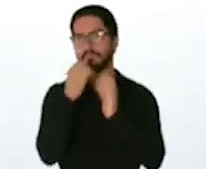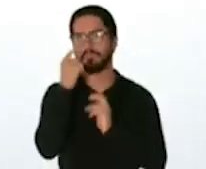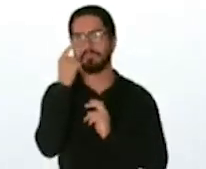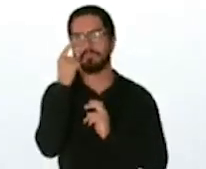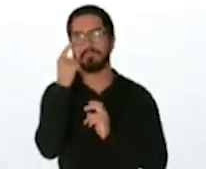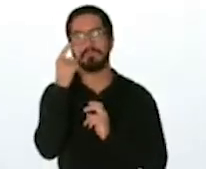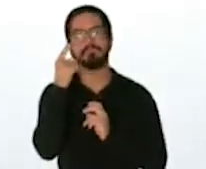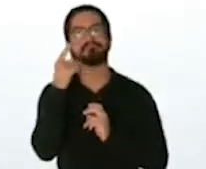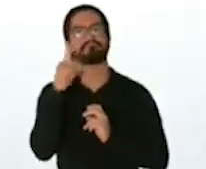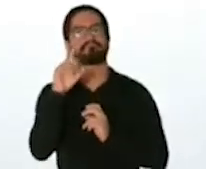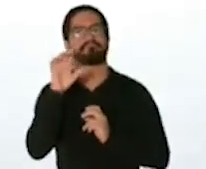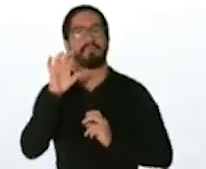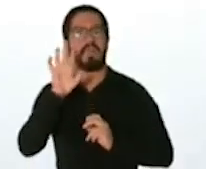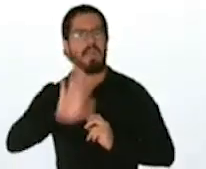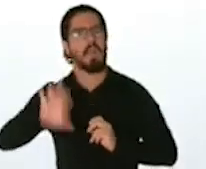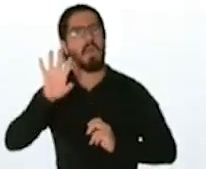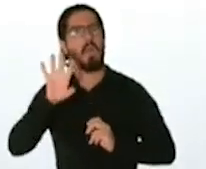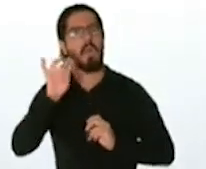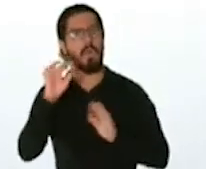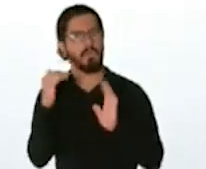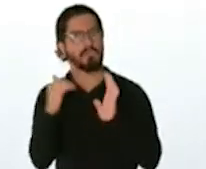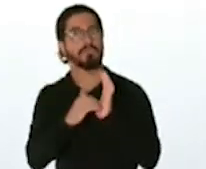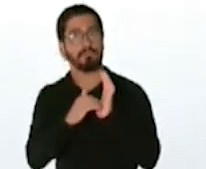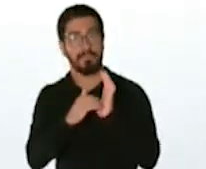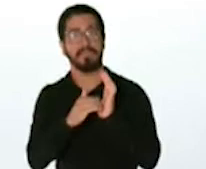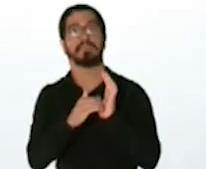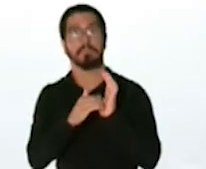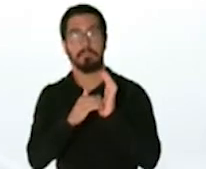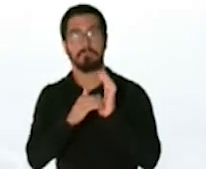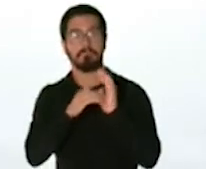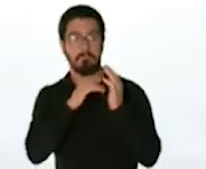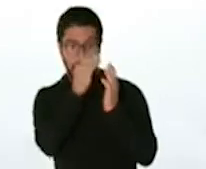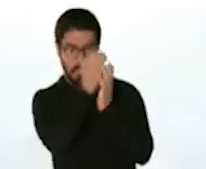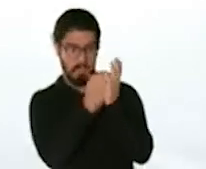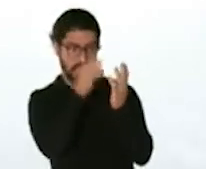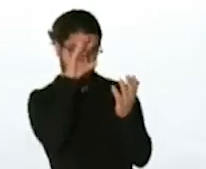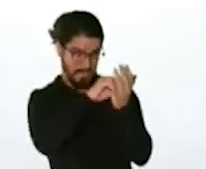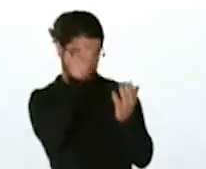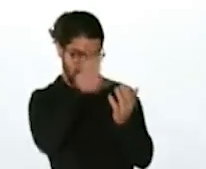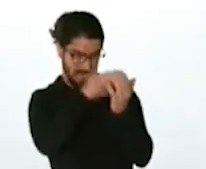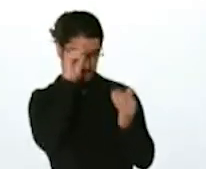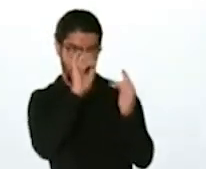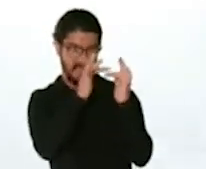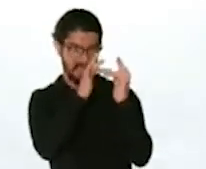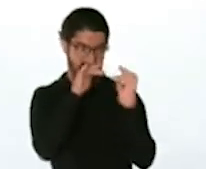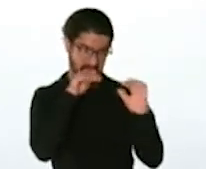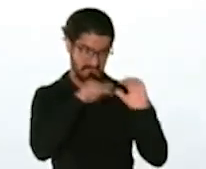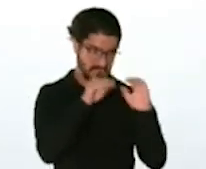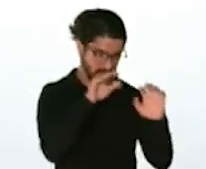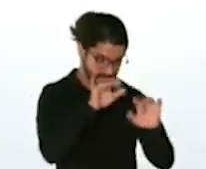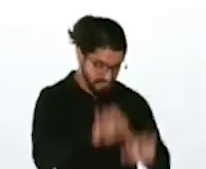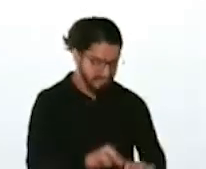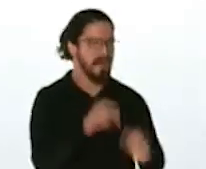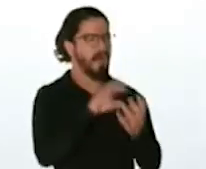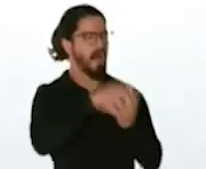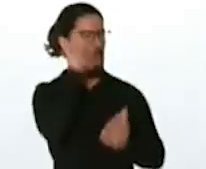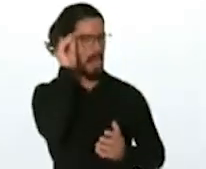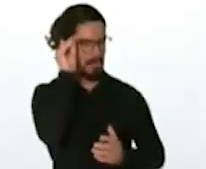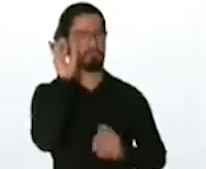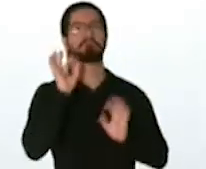de 8000 médicos lo cogieron por la plataforma del colegio además estamos eh